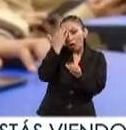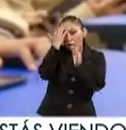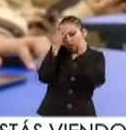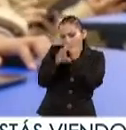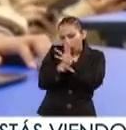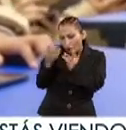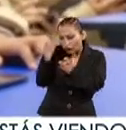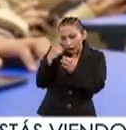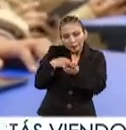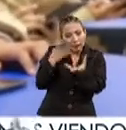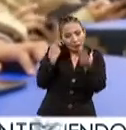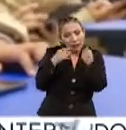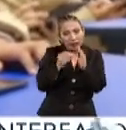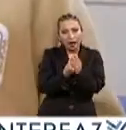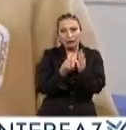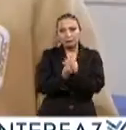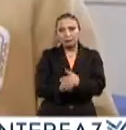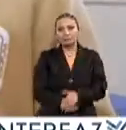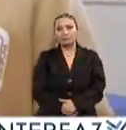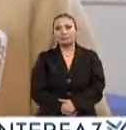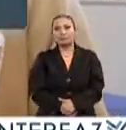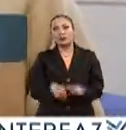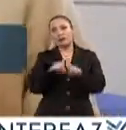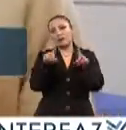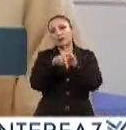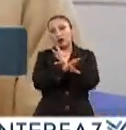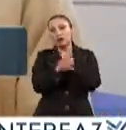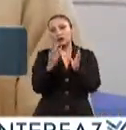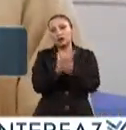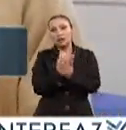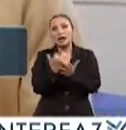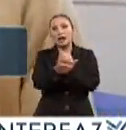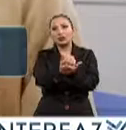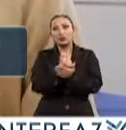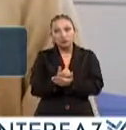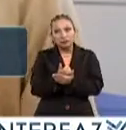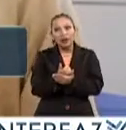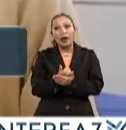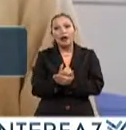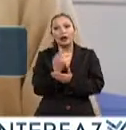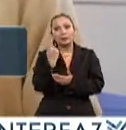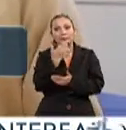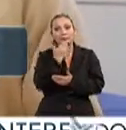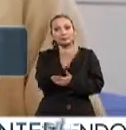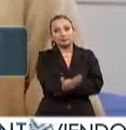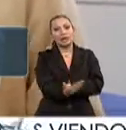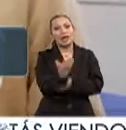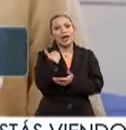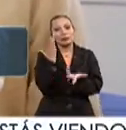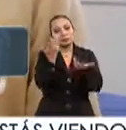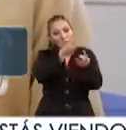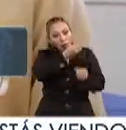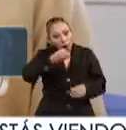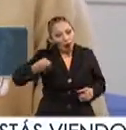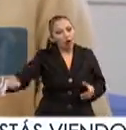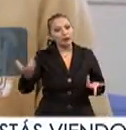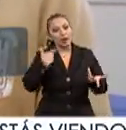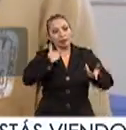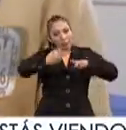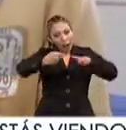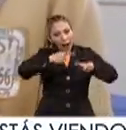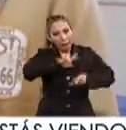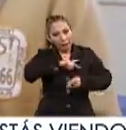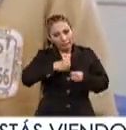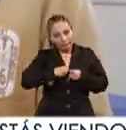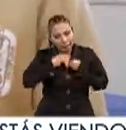conocimientos adquiridos en clase. Aquí son varias cosas. Influye que tener una buena disciplina, una buena organización,